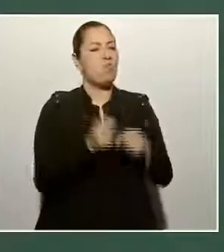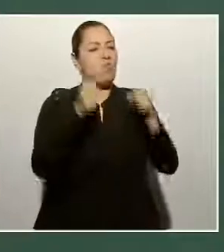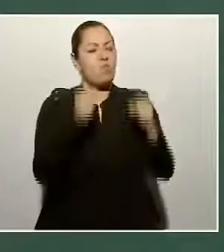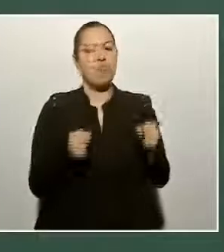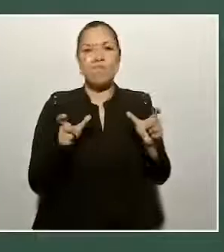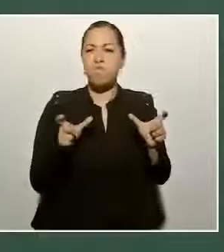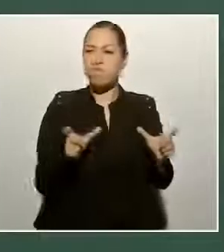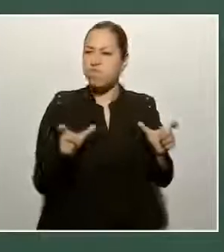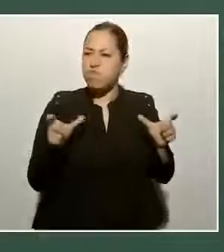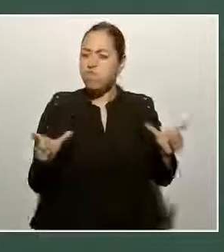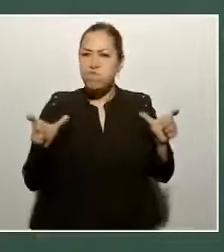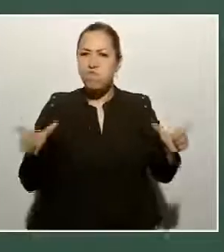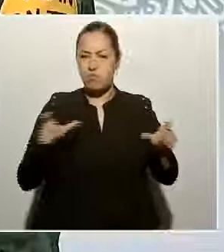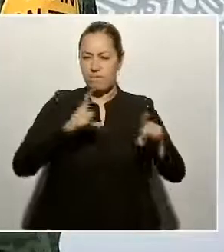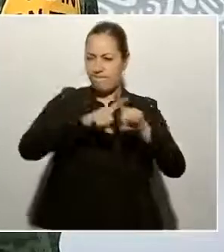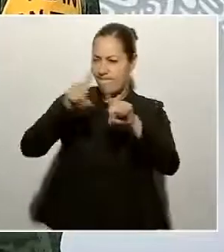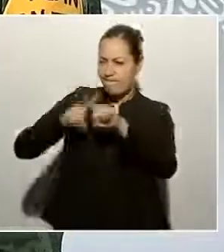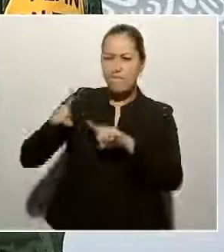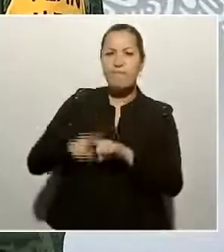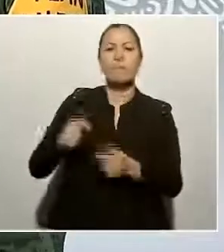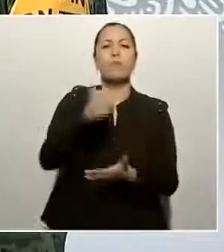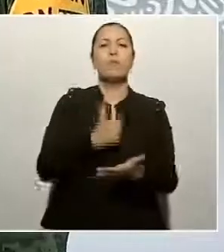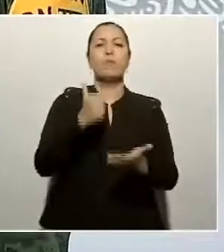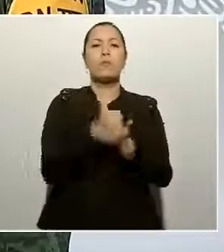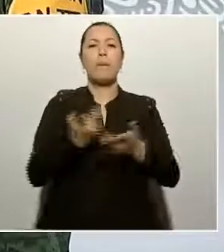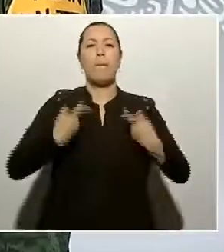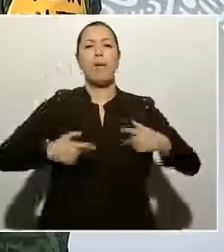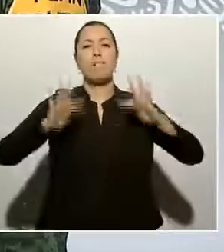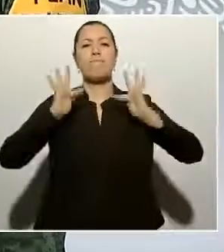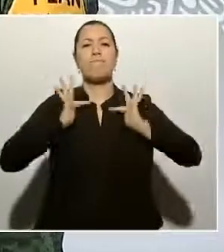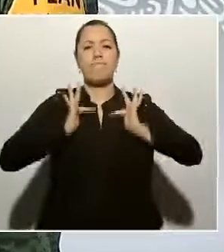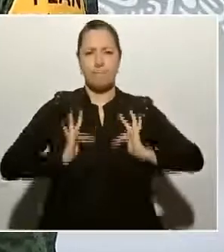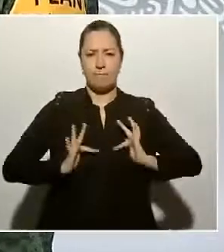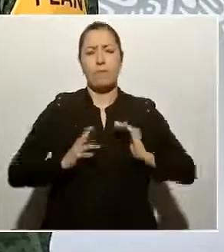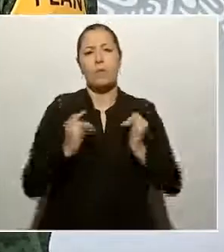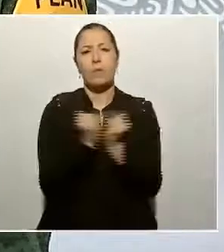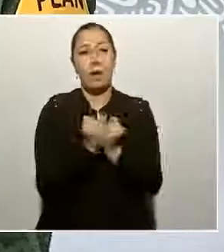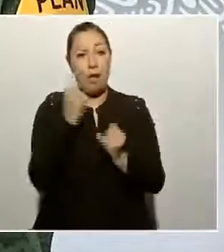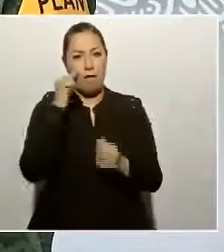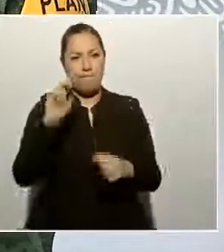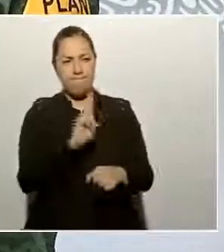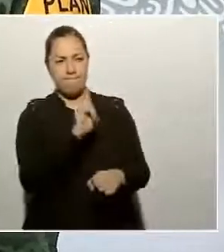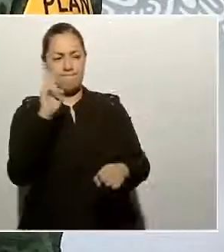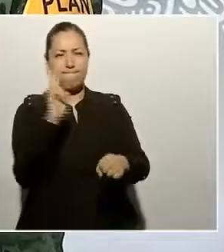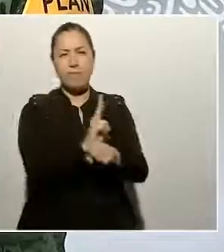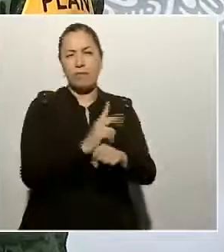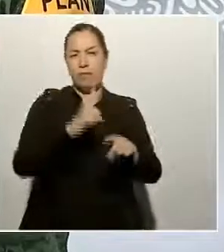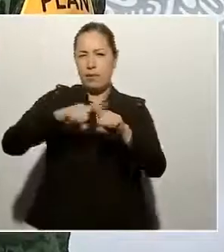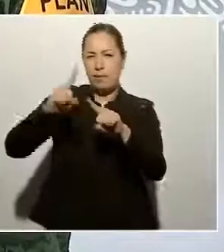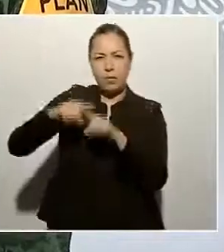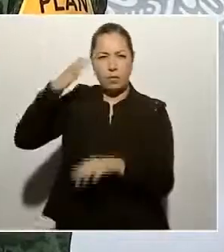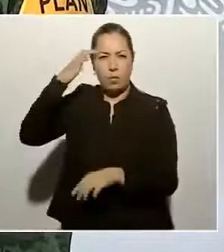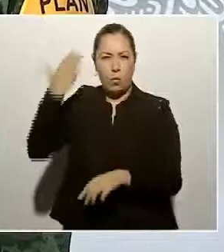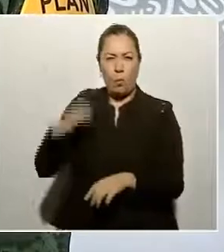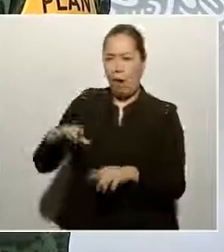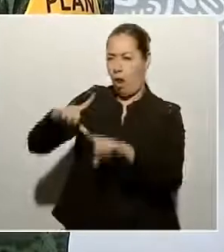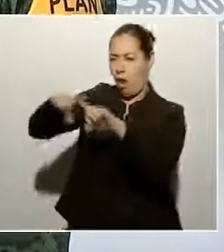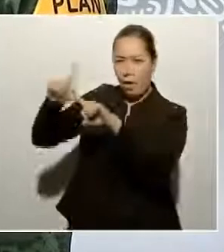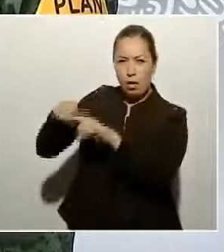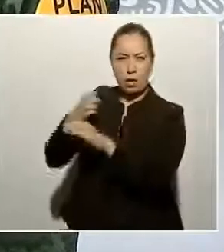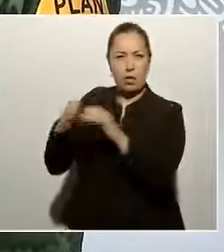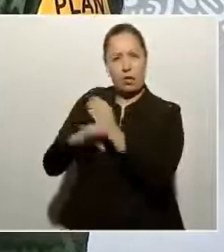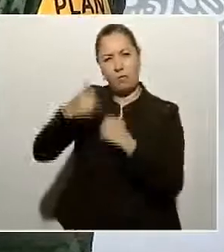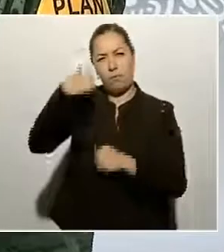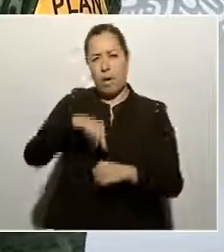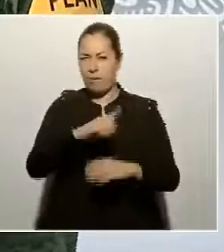seguridad pública de los ciudadanos a través de la prevención de los delitos, combate a la criminalidad y el apoyo